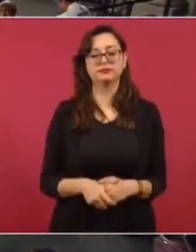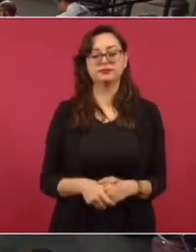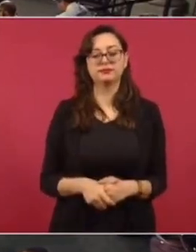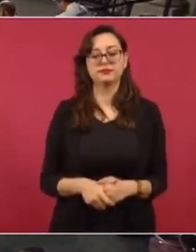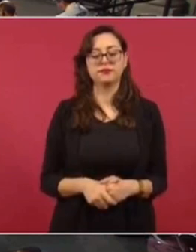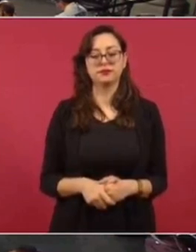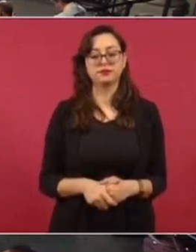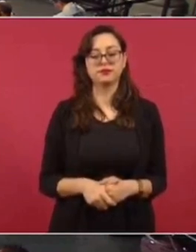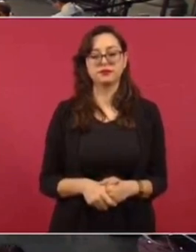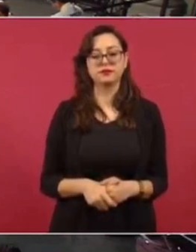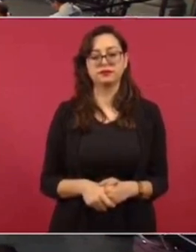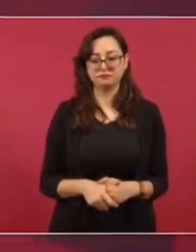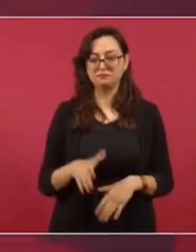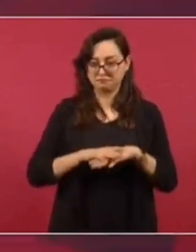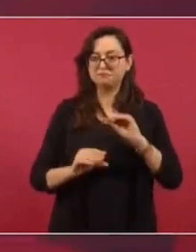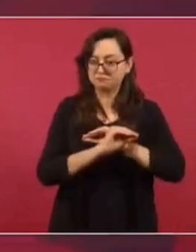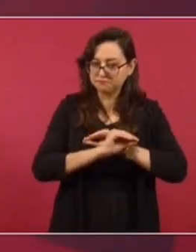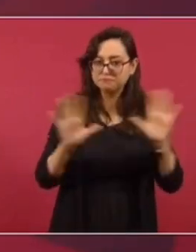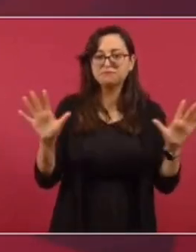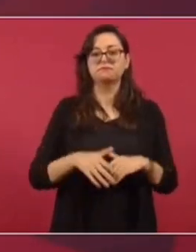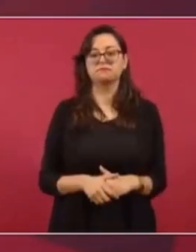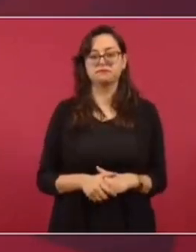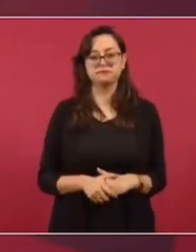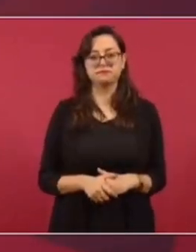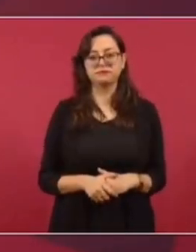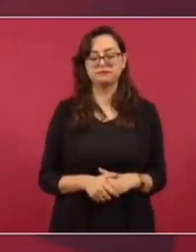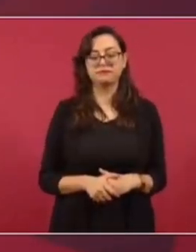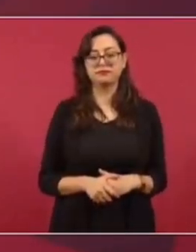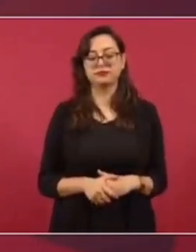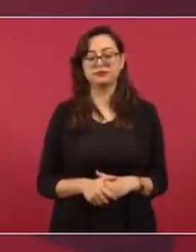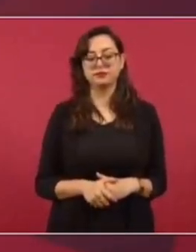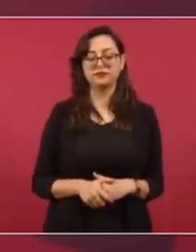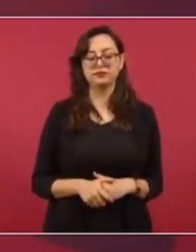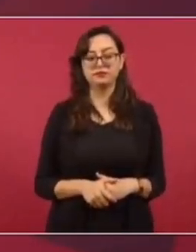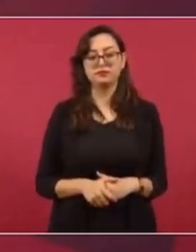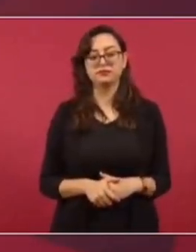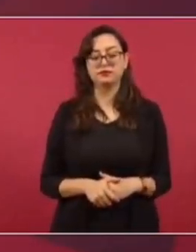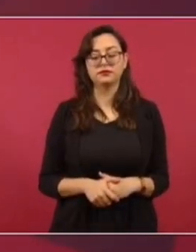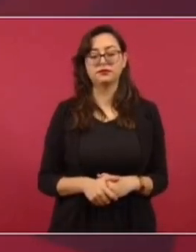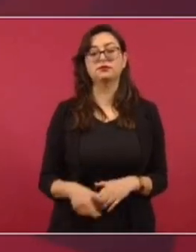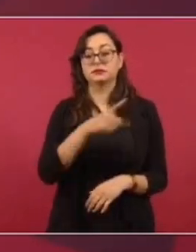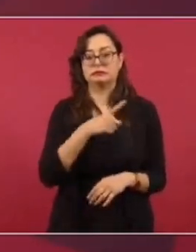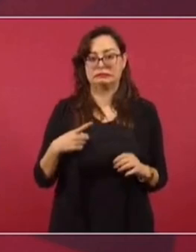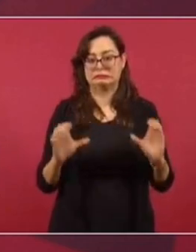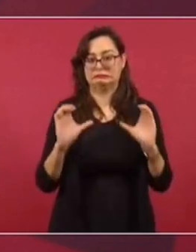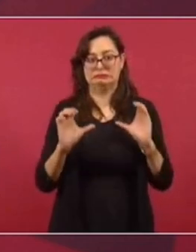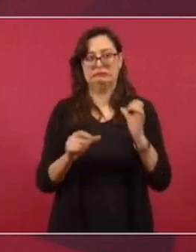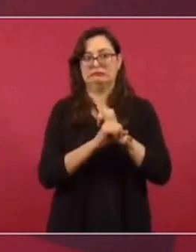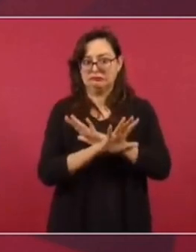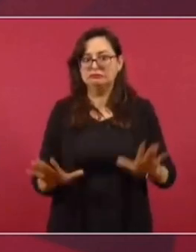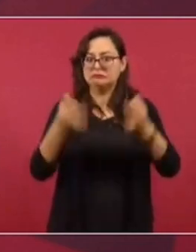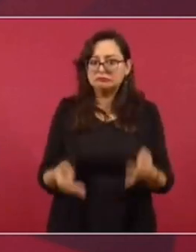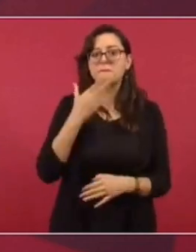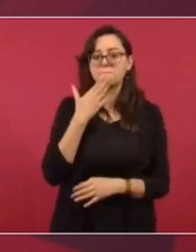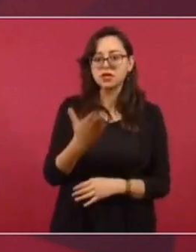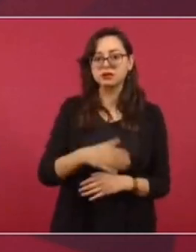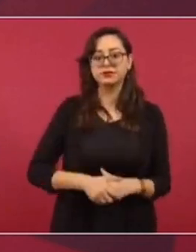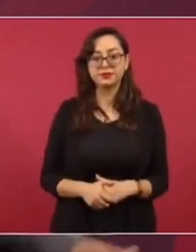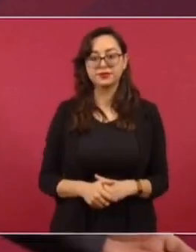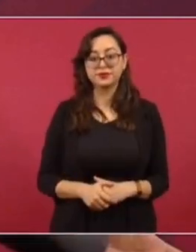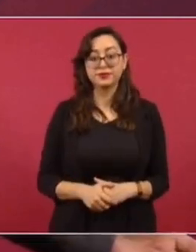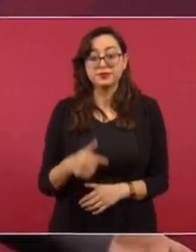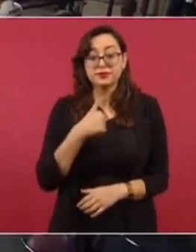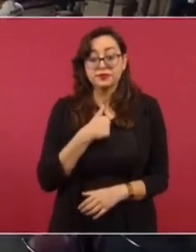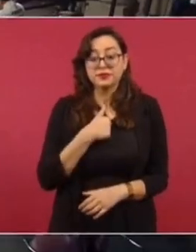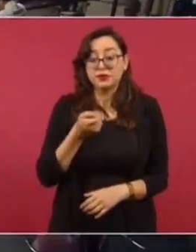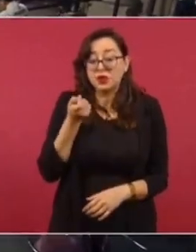Para ser precisos, porque tenemos que andar con mucho cuidado, porque